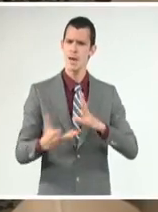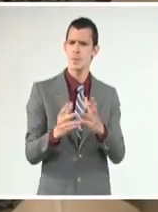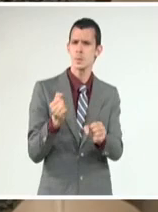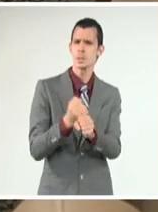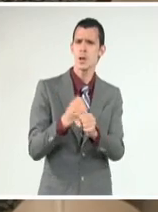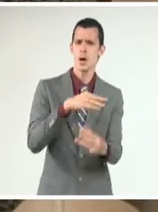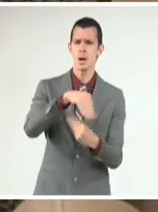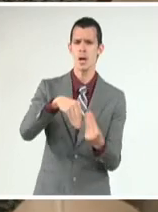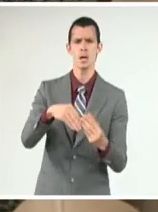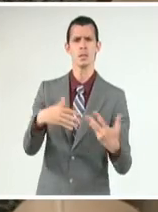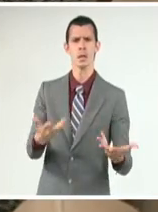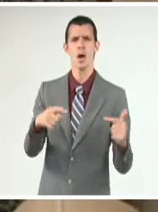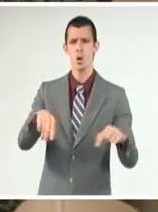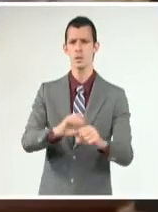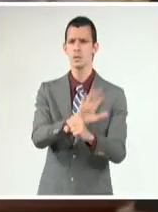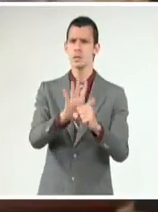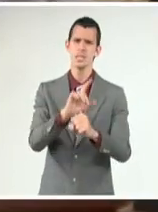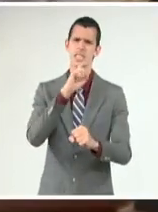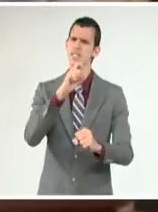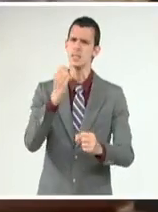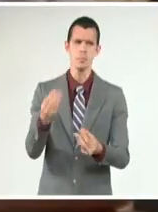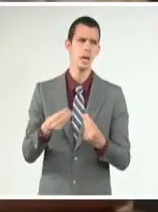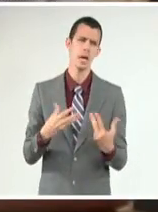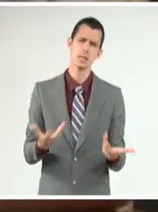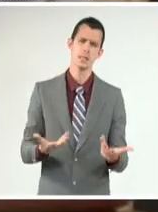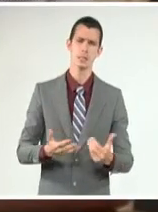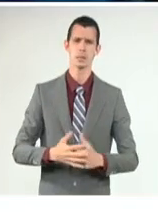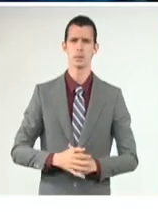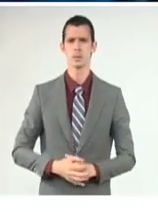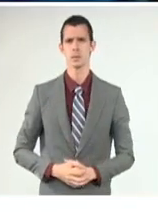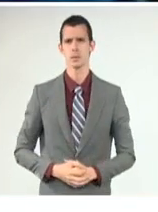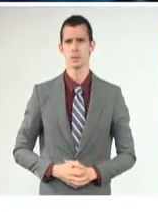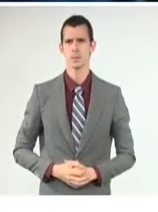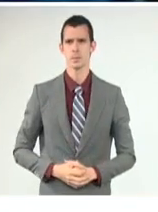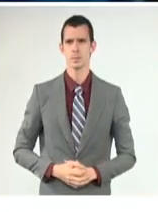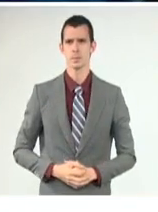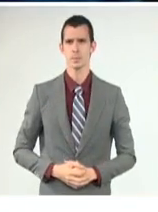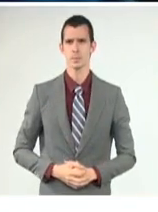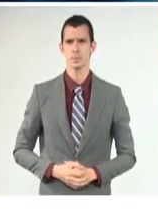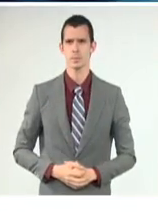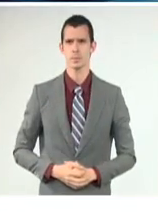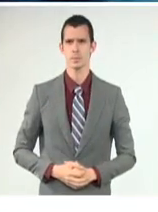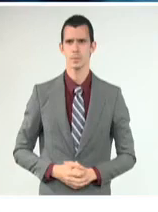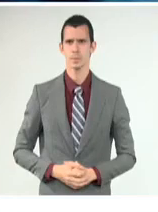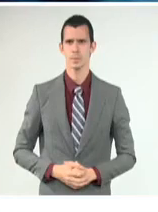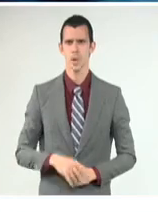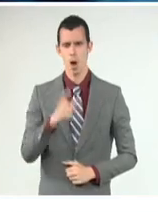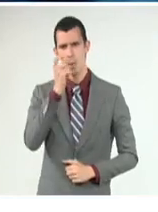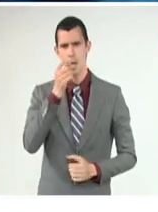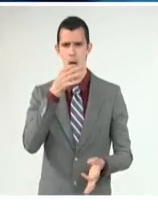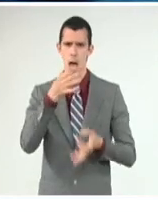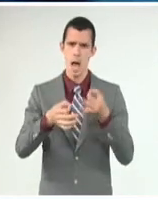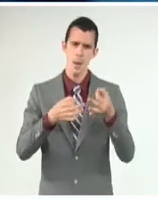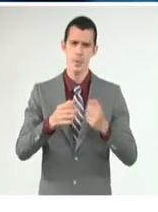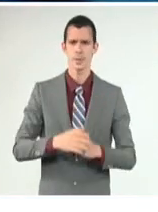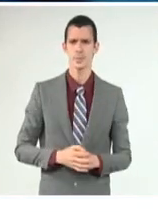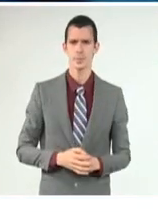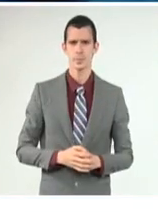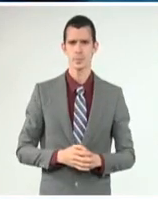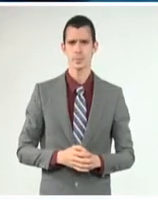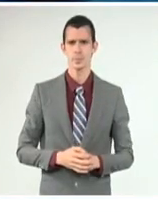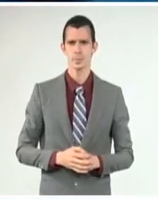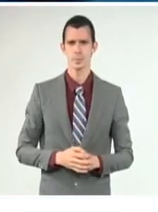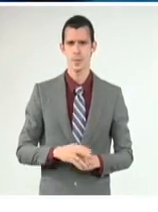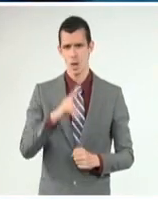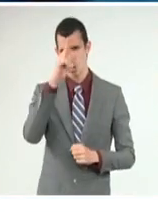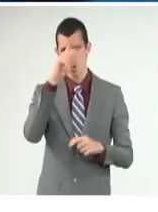dificultan el combate contra la epidemia. Ya el tema de los médicos y la familia, con excepción del primero de enero, que debe resolverse esta